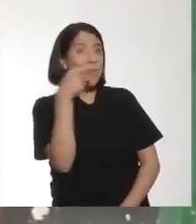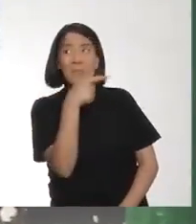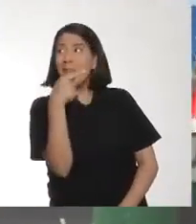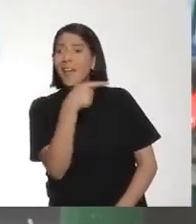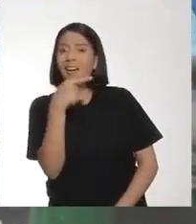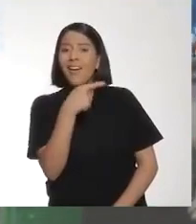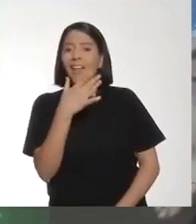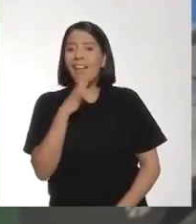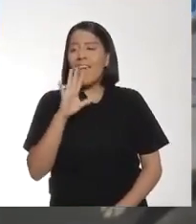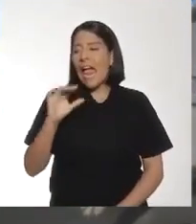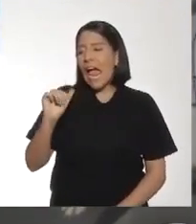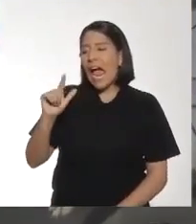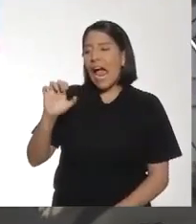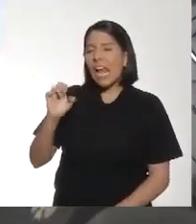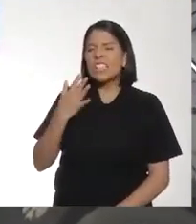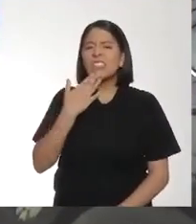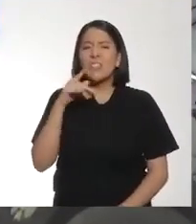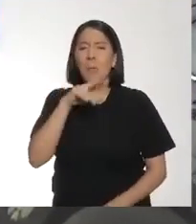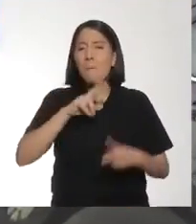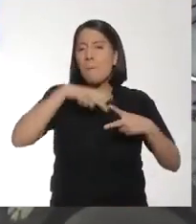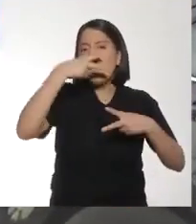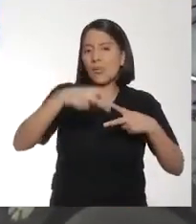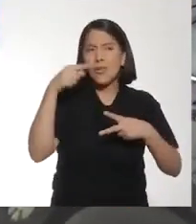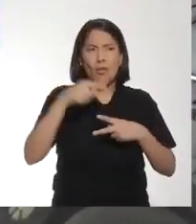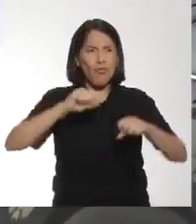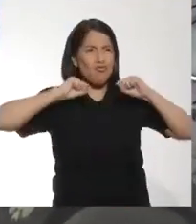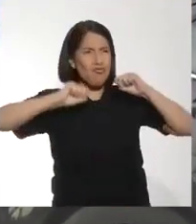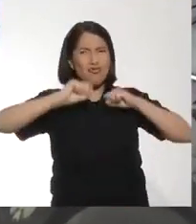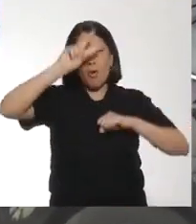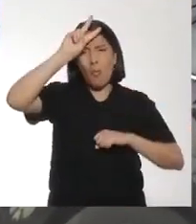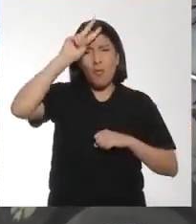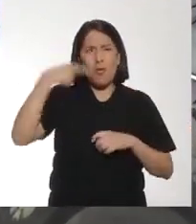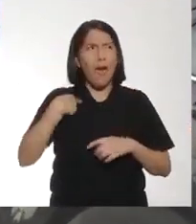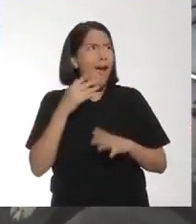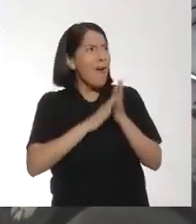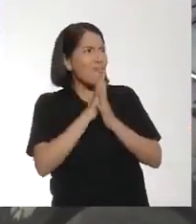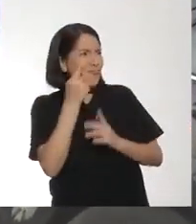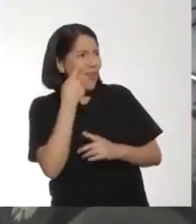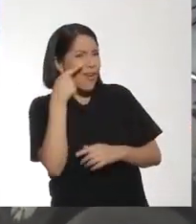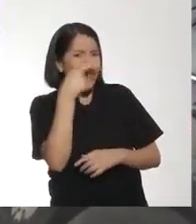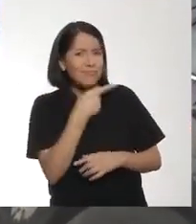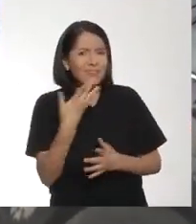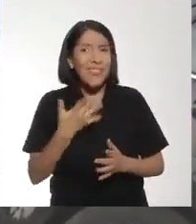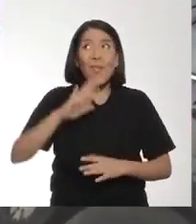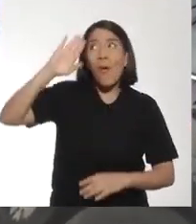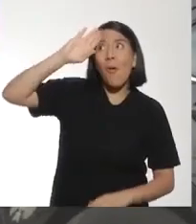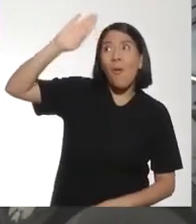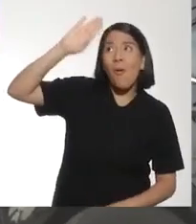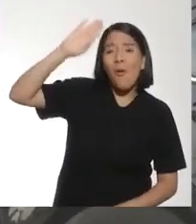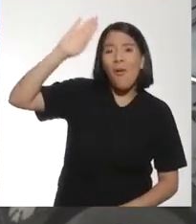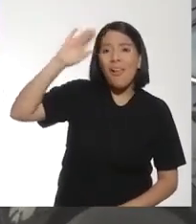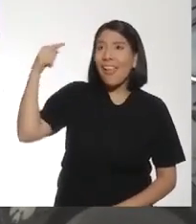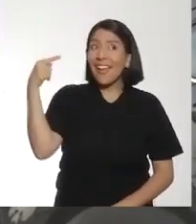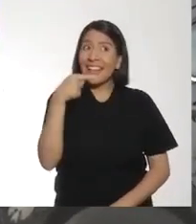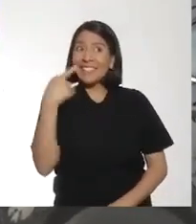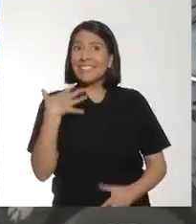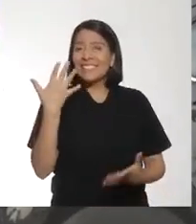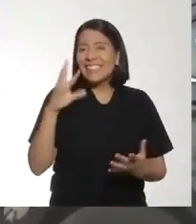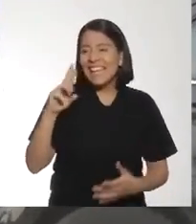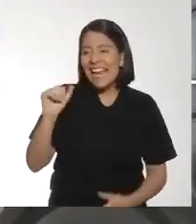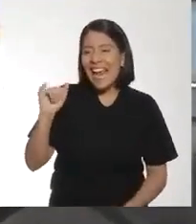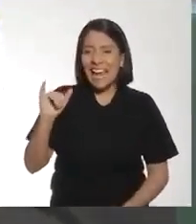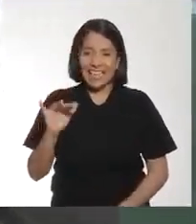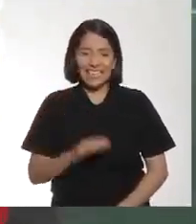Mira, Ray, ella es Ale, es mi vecina, es una gran deportista peruana. ¡Qué genial! Me encantaría conocerla. ¡Larga, sí! ¡Hola, Ale! ¡El es Ray!